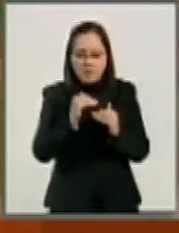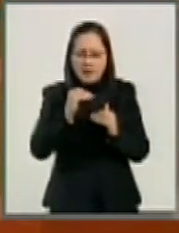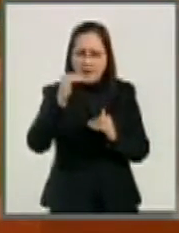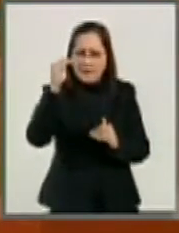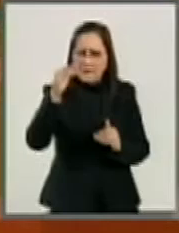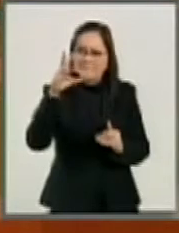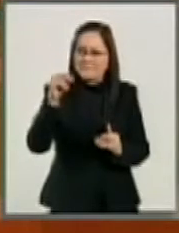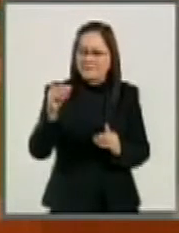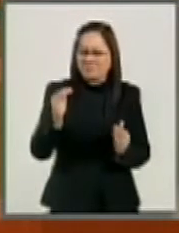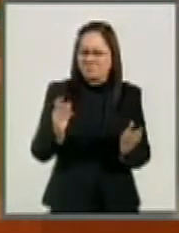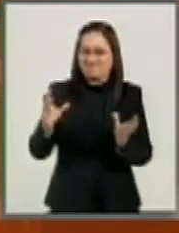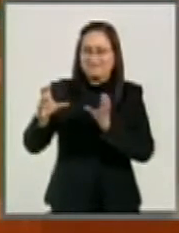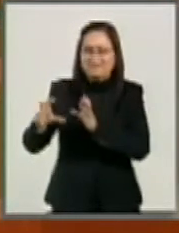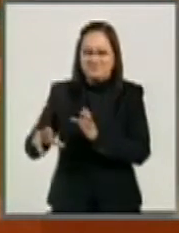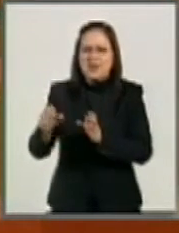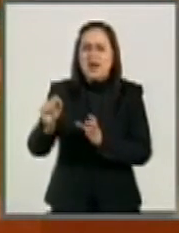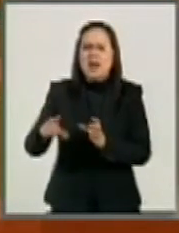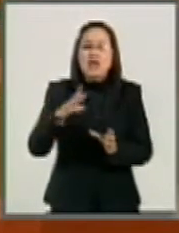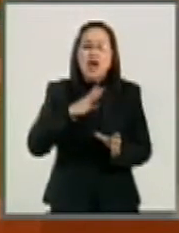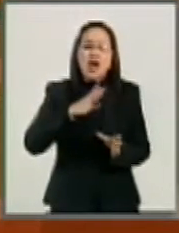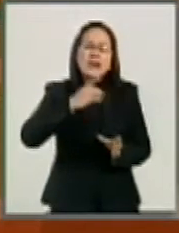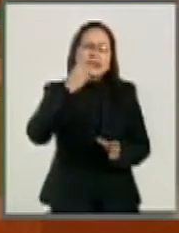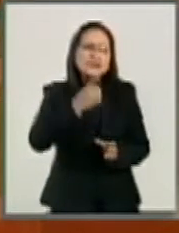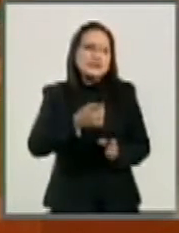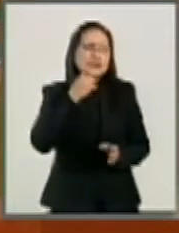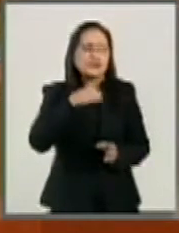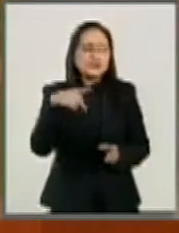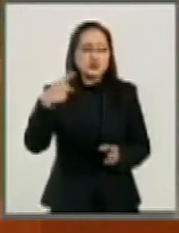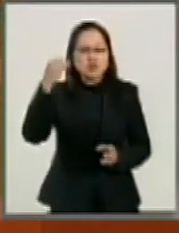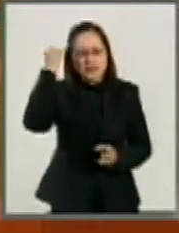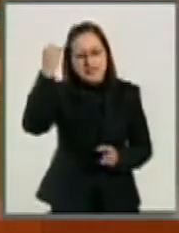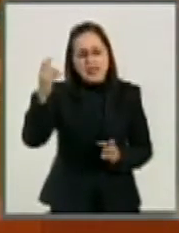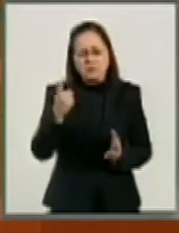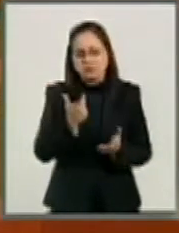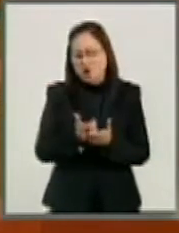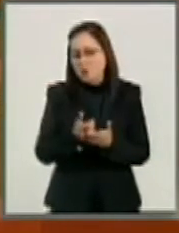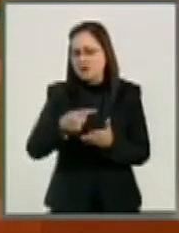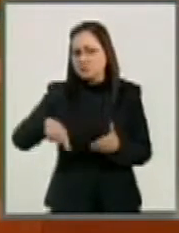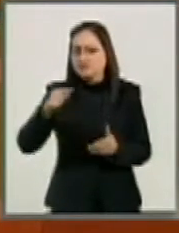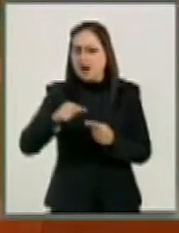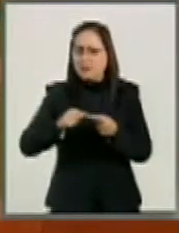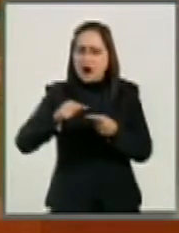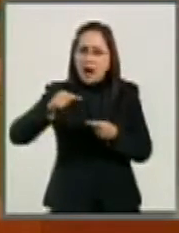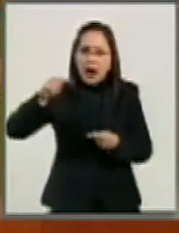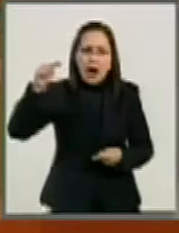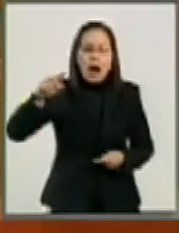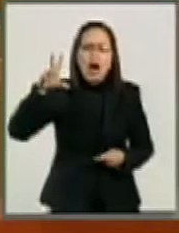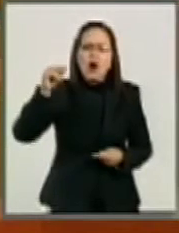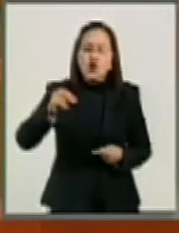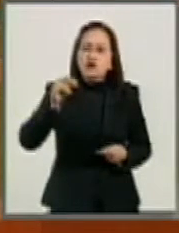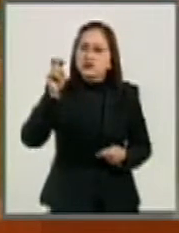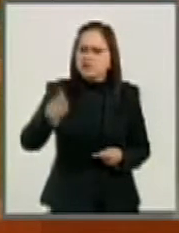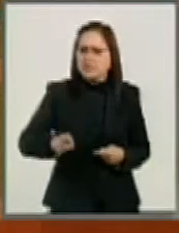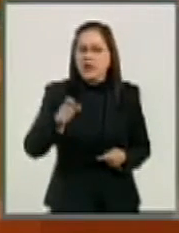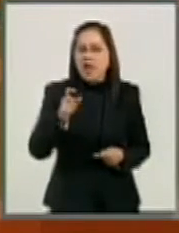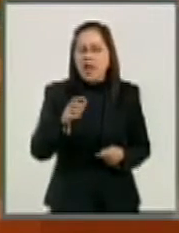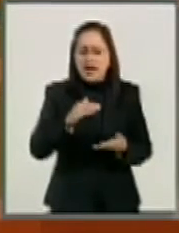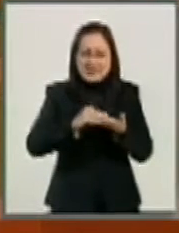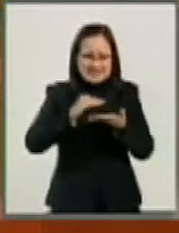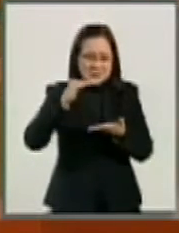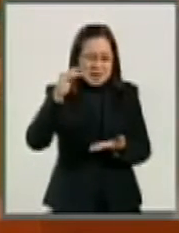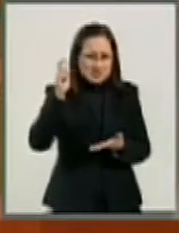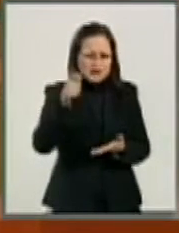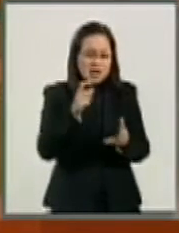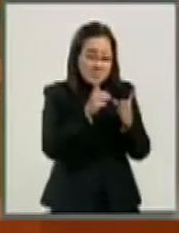y monetarista. Una y otra vez se ha demostrado que crecimiento no es igual a desarrollo y